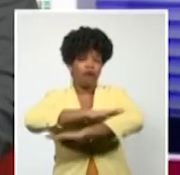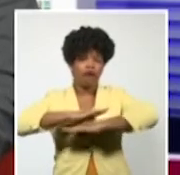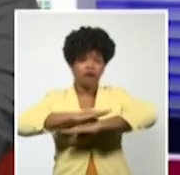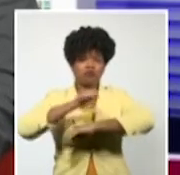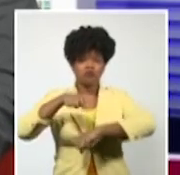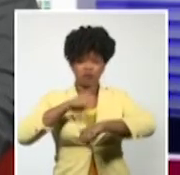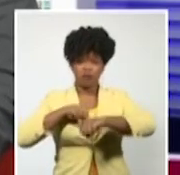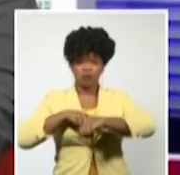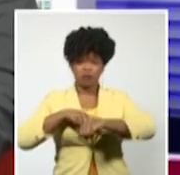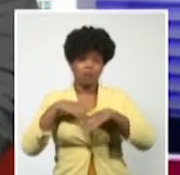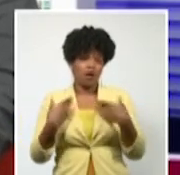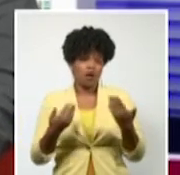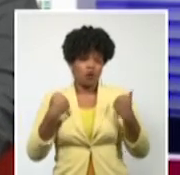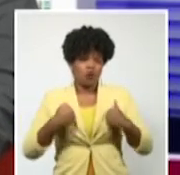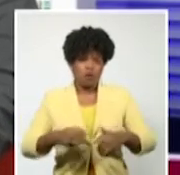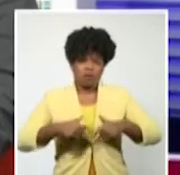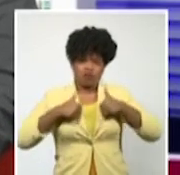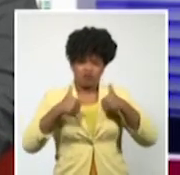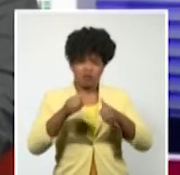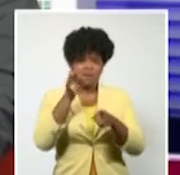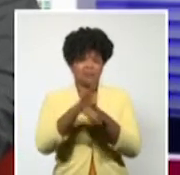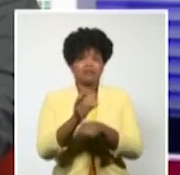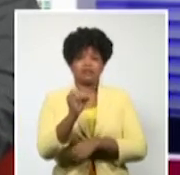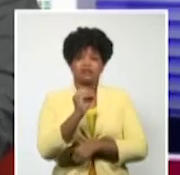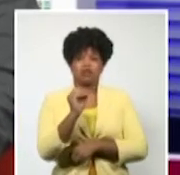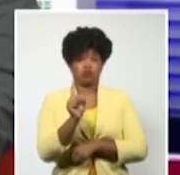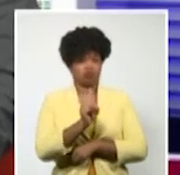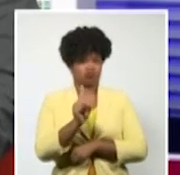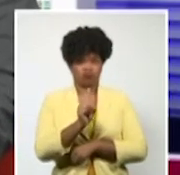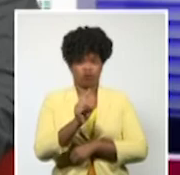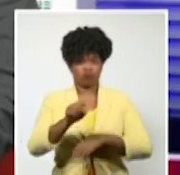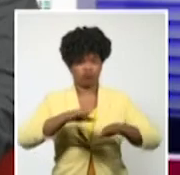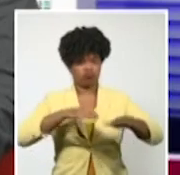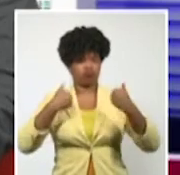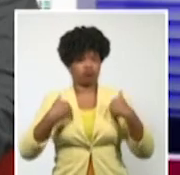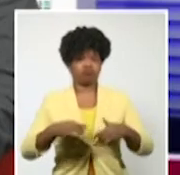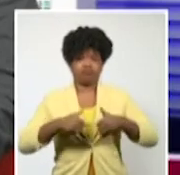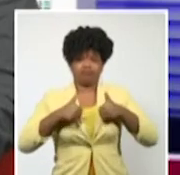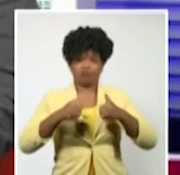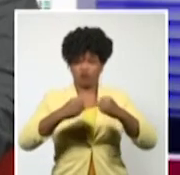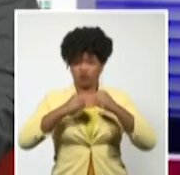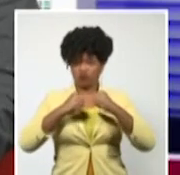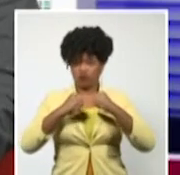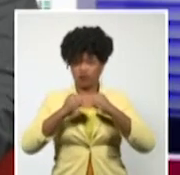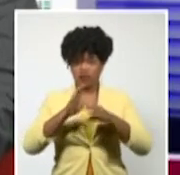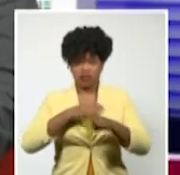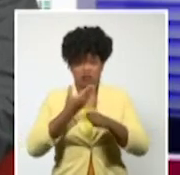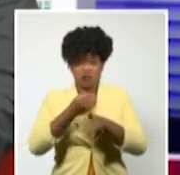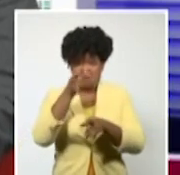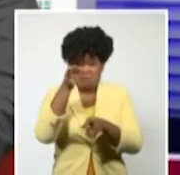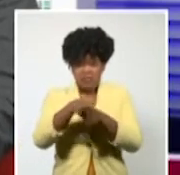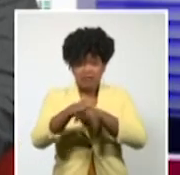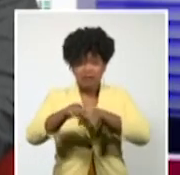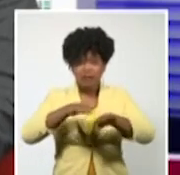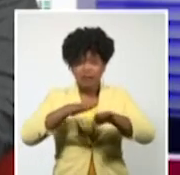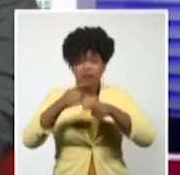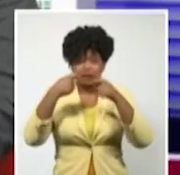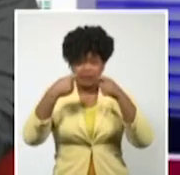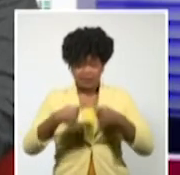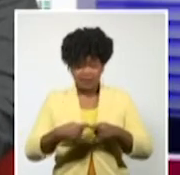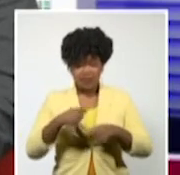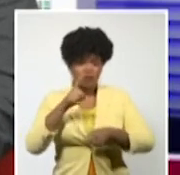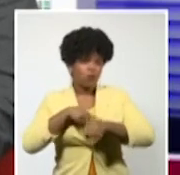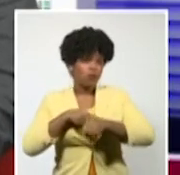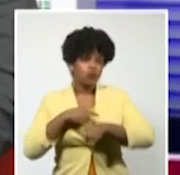físico y no empezar en cero la preparación. Cuando comencemos la preparación, cuando se decida, en el momento que se decide la